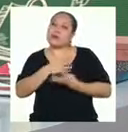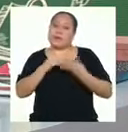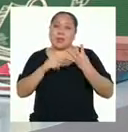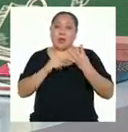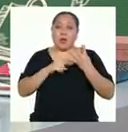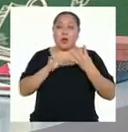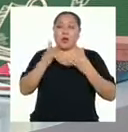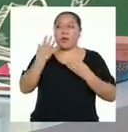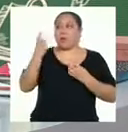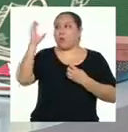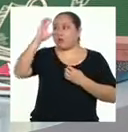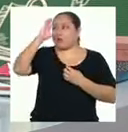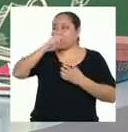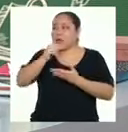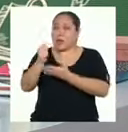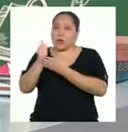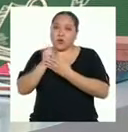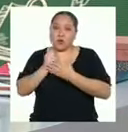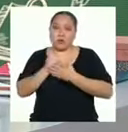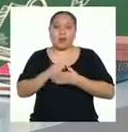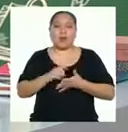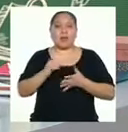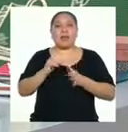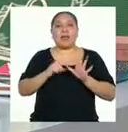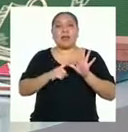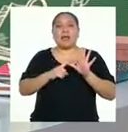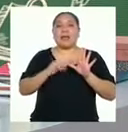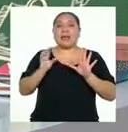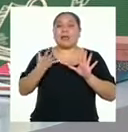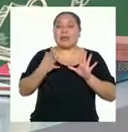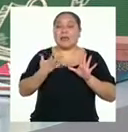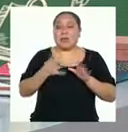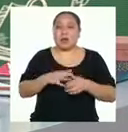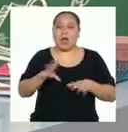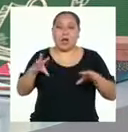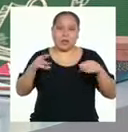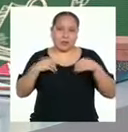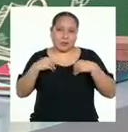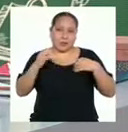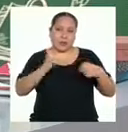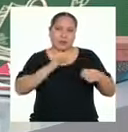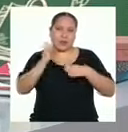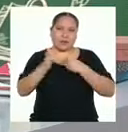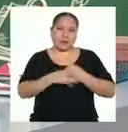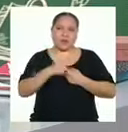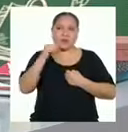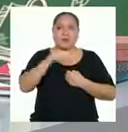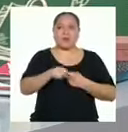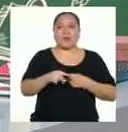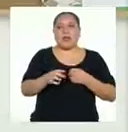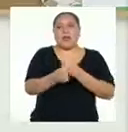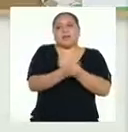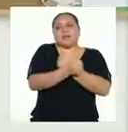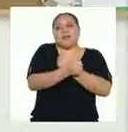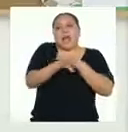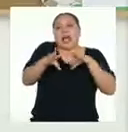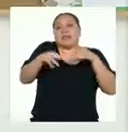cuarta, buscar ayuda. Y finalmente, aceptar nuestras emociones. O como lo redacté, acogerme.